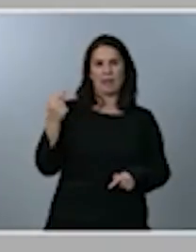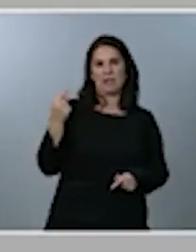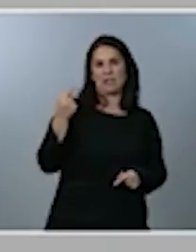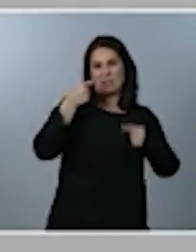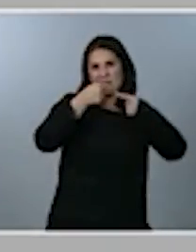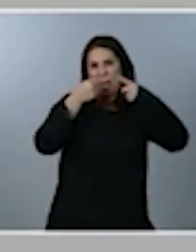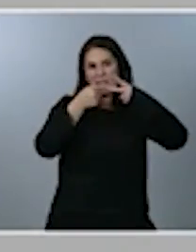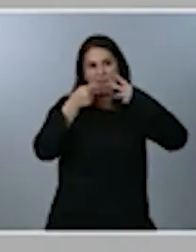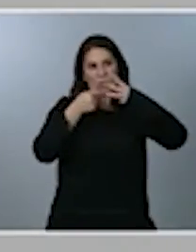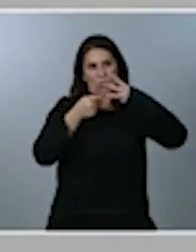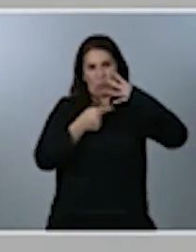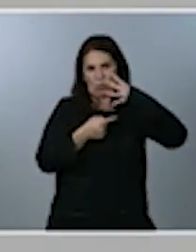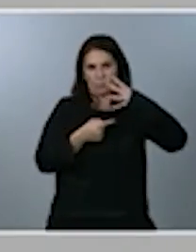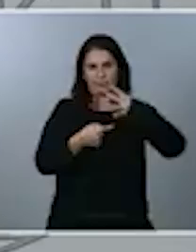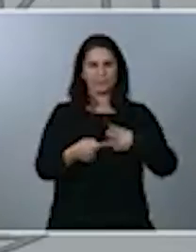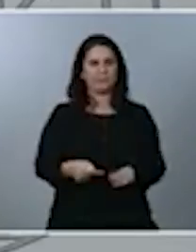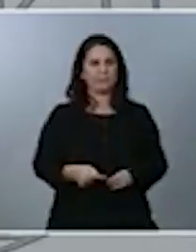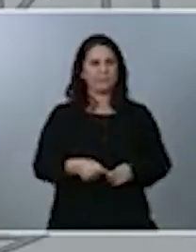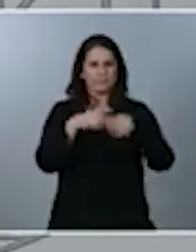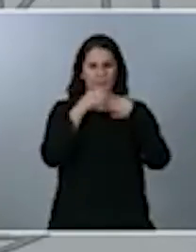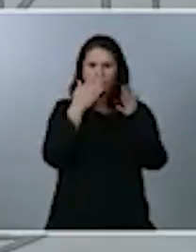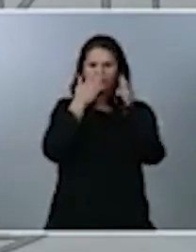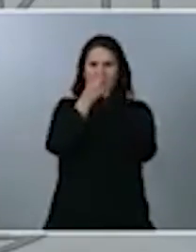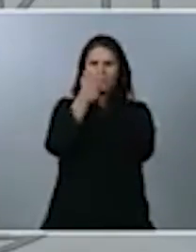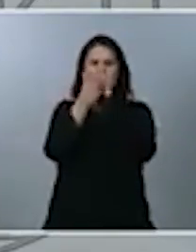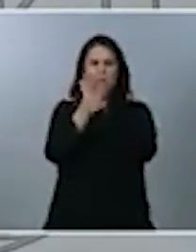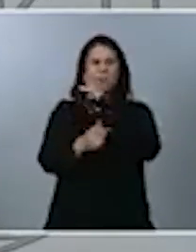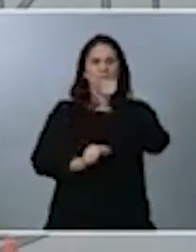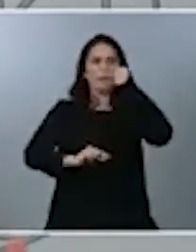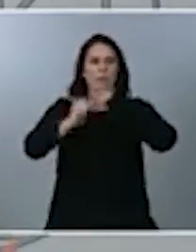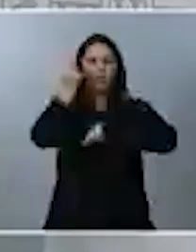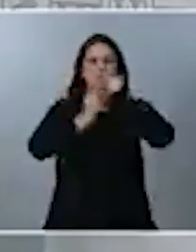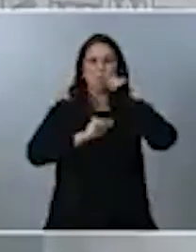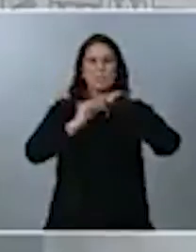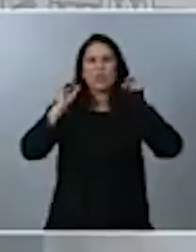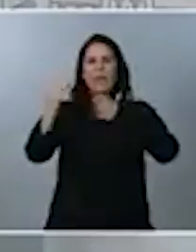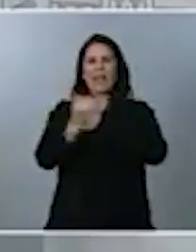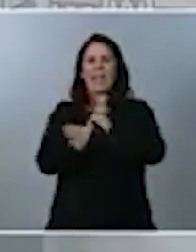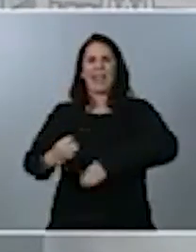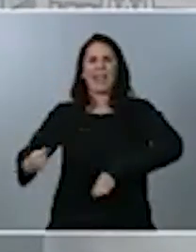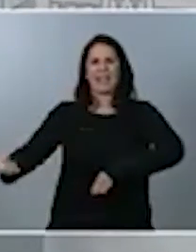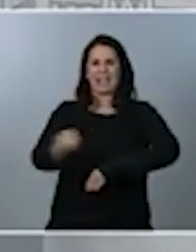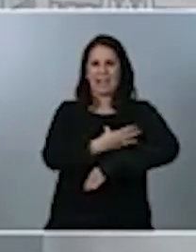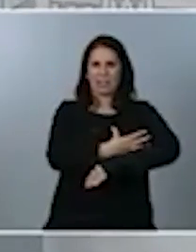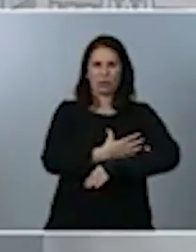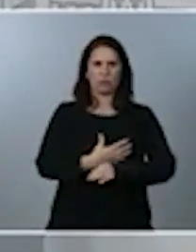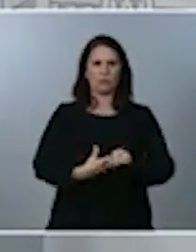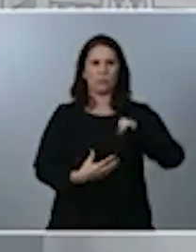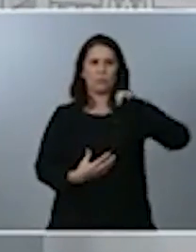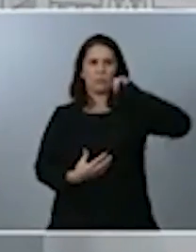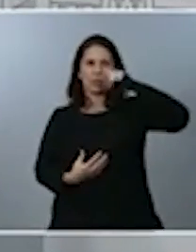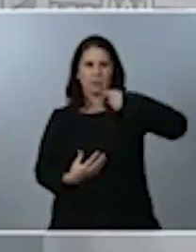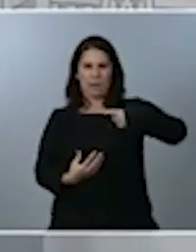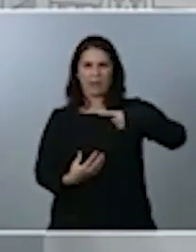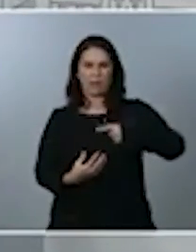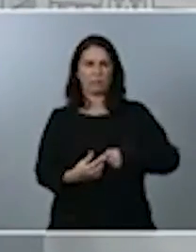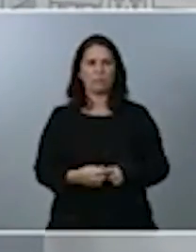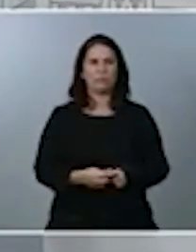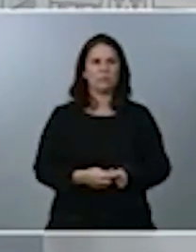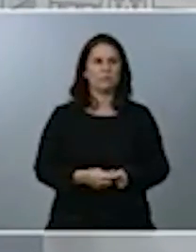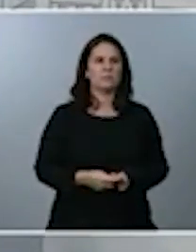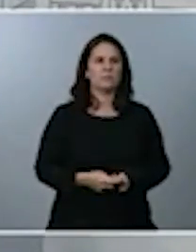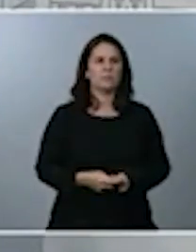Paso ahora a explicar el presupuesto por el lado de los ingresos, en donde, en primer lugar, tal como habíamos previsto, la